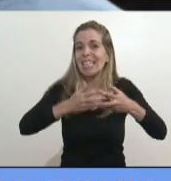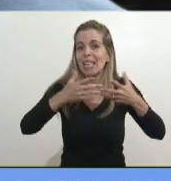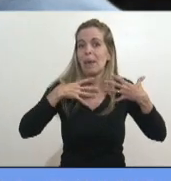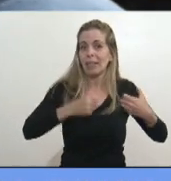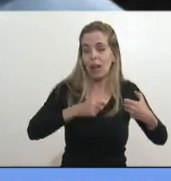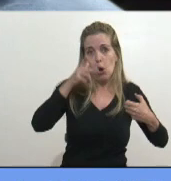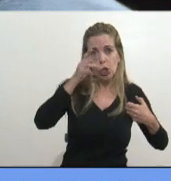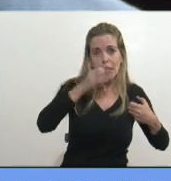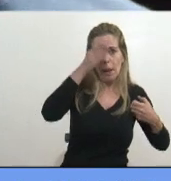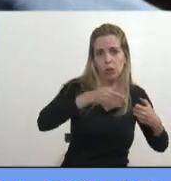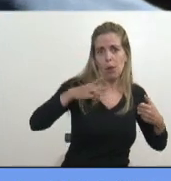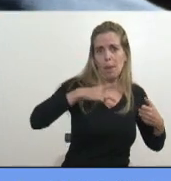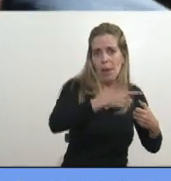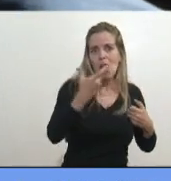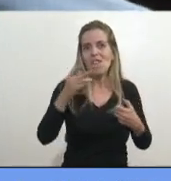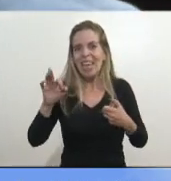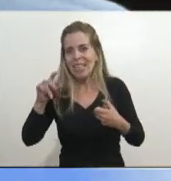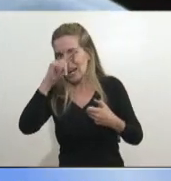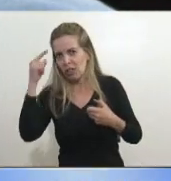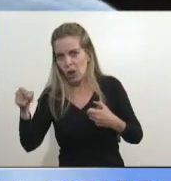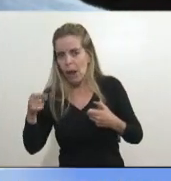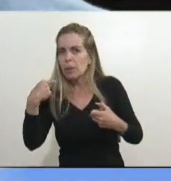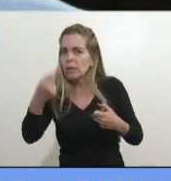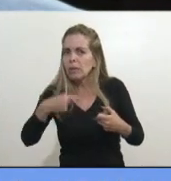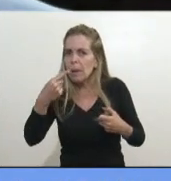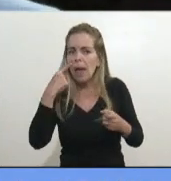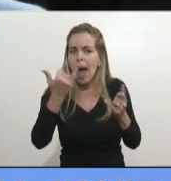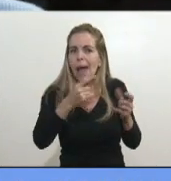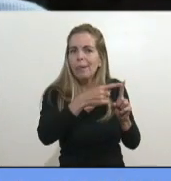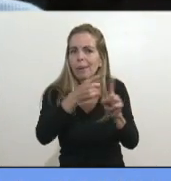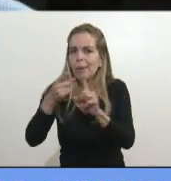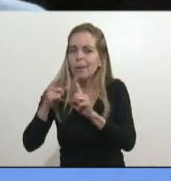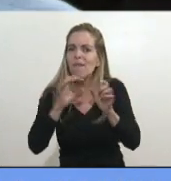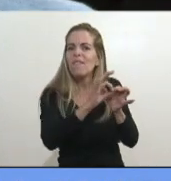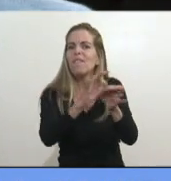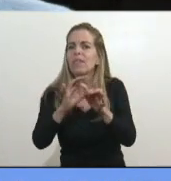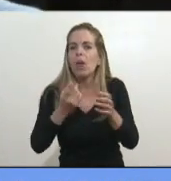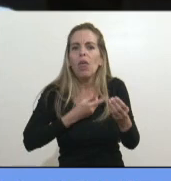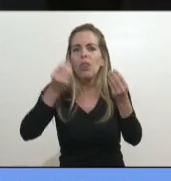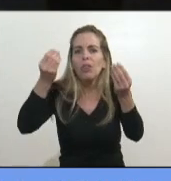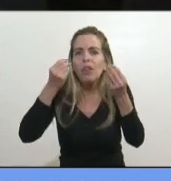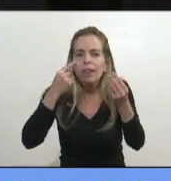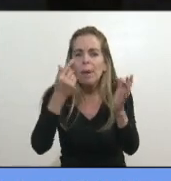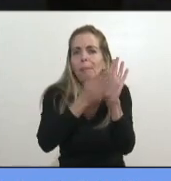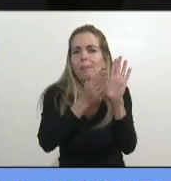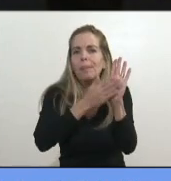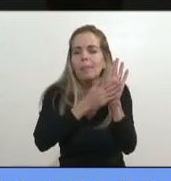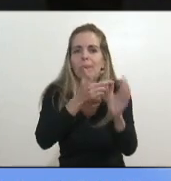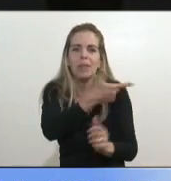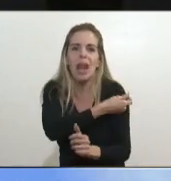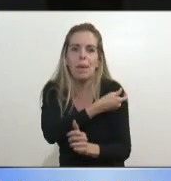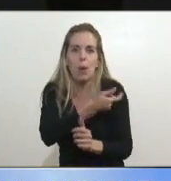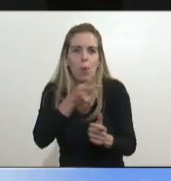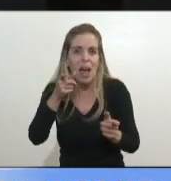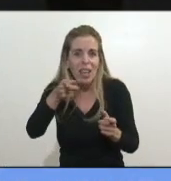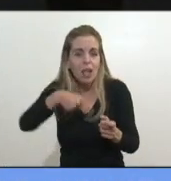y el 20% nuestro, pero siempre tenemos un trato muy cercano, ¿y dónde está la rendición de la vacuna que hicieron? ¿A quiénes